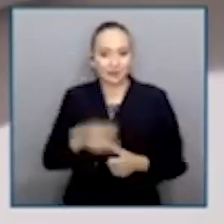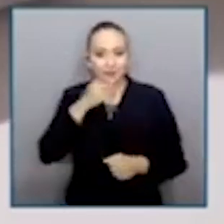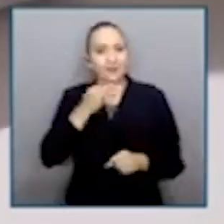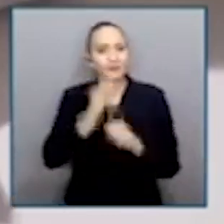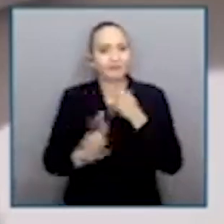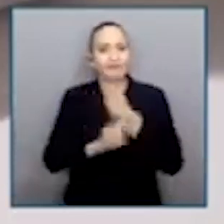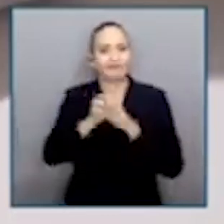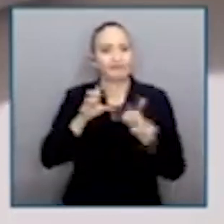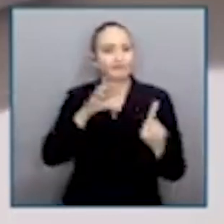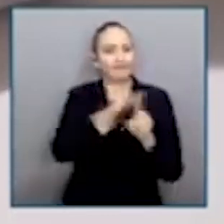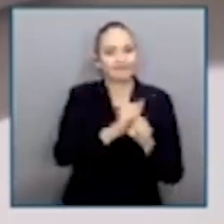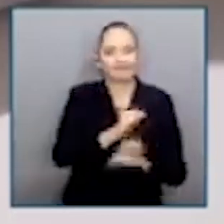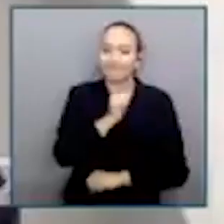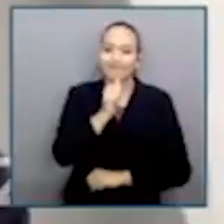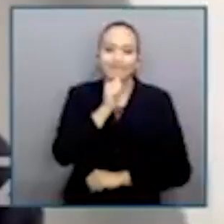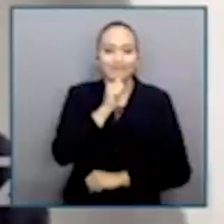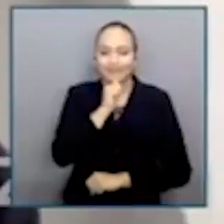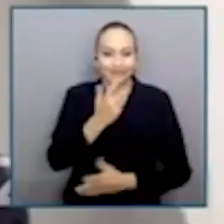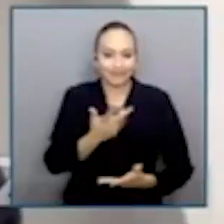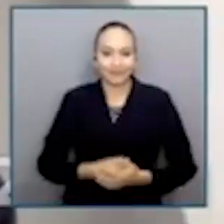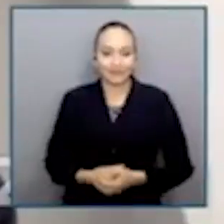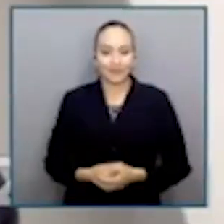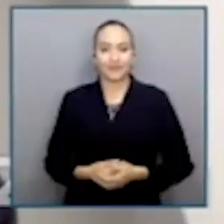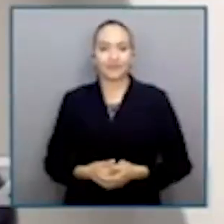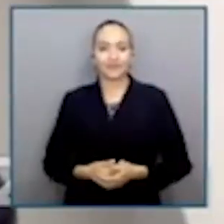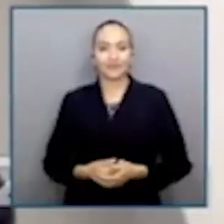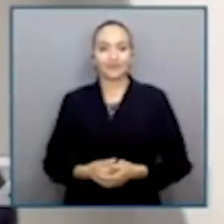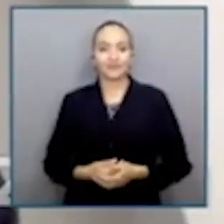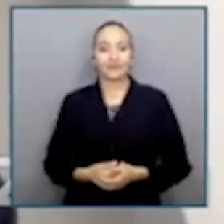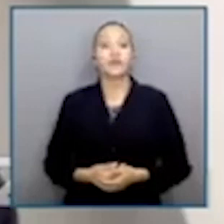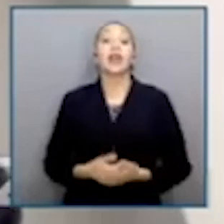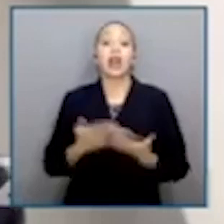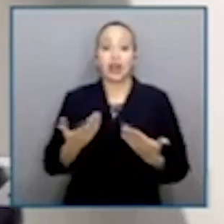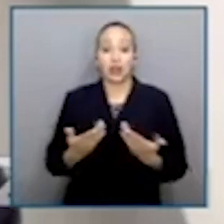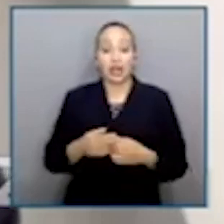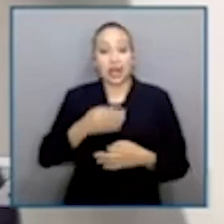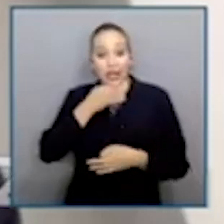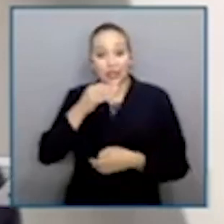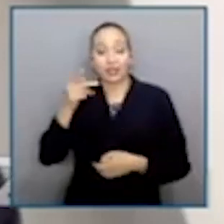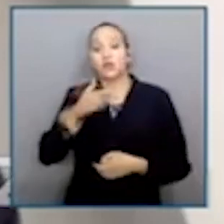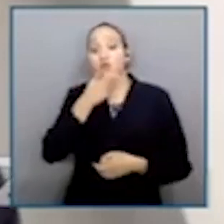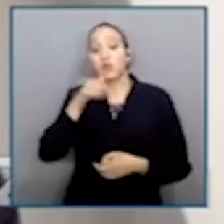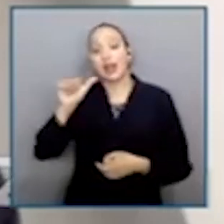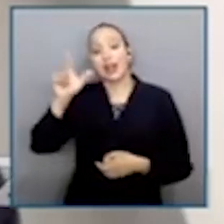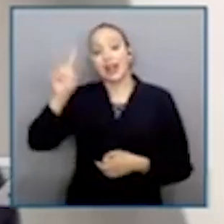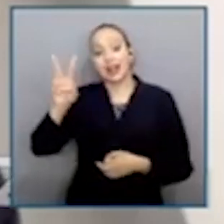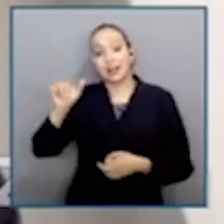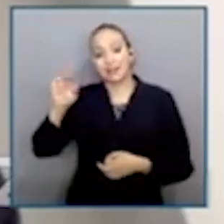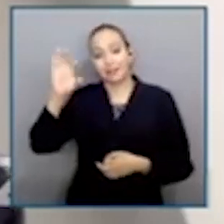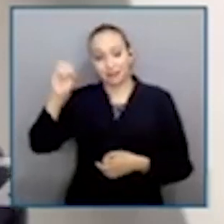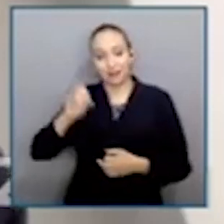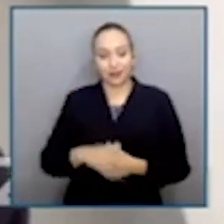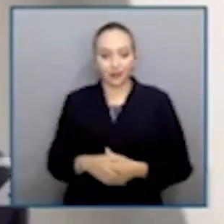ha podido cumplir en su totalidad. Esta fue la advertencia del catedrático Álvaro Vidal Bermúdez, de la